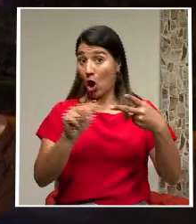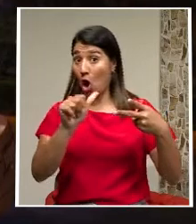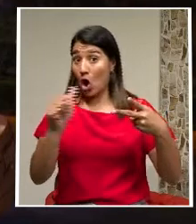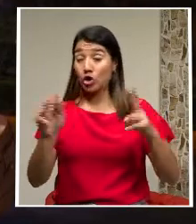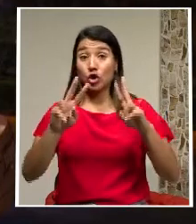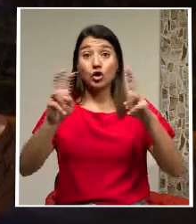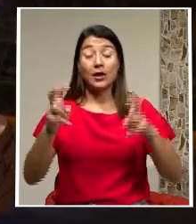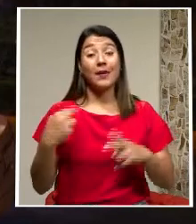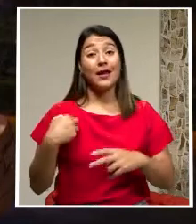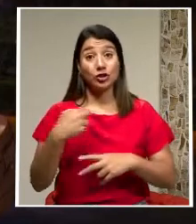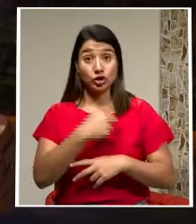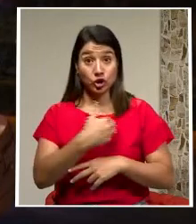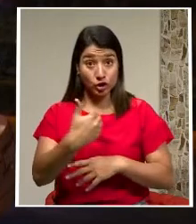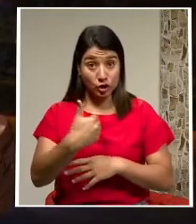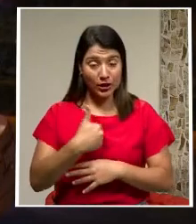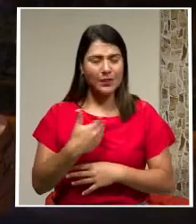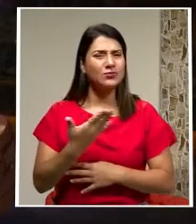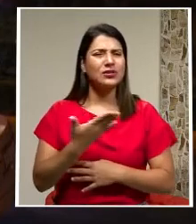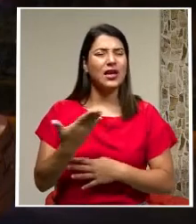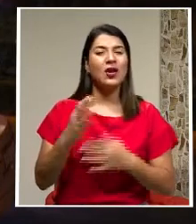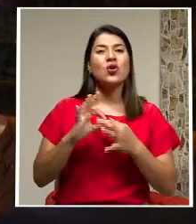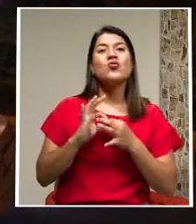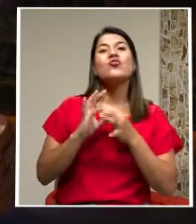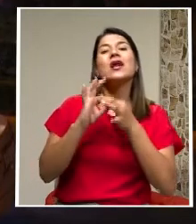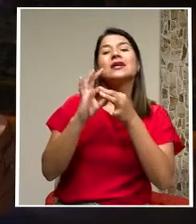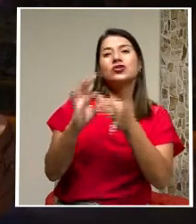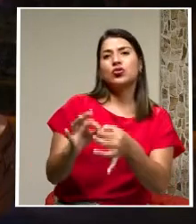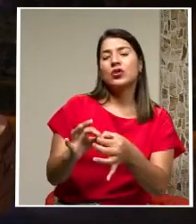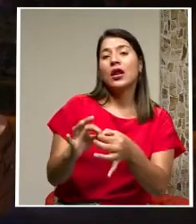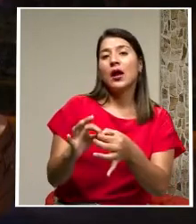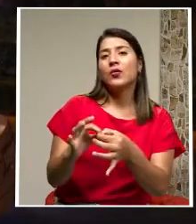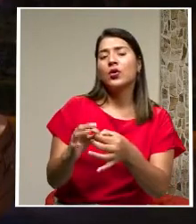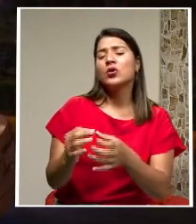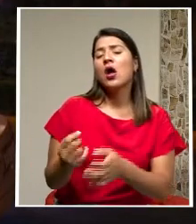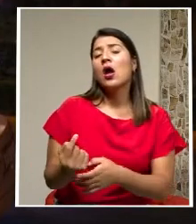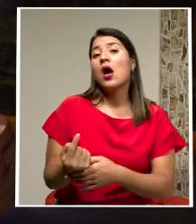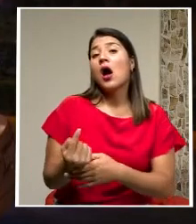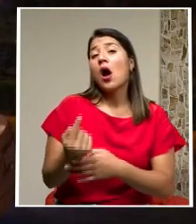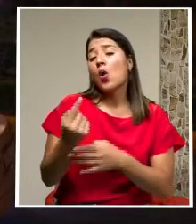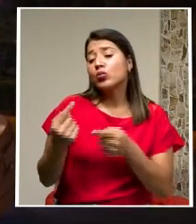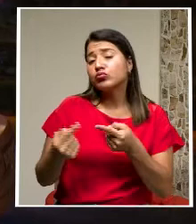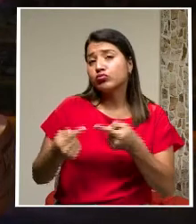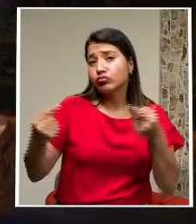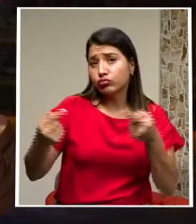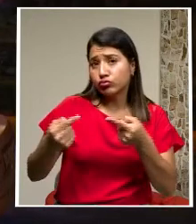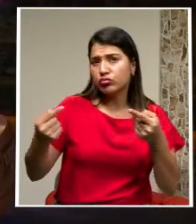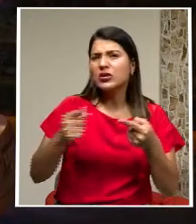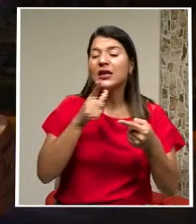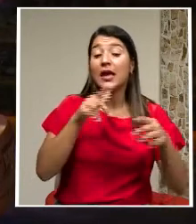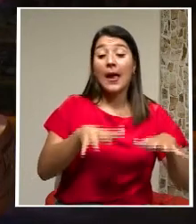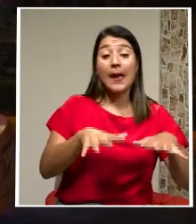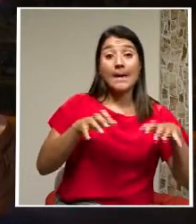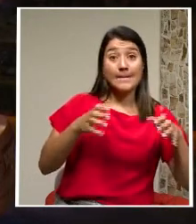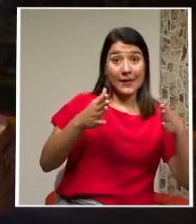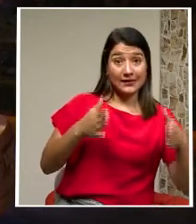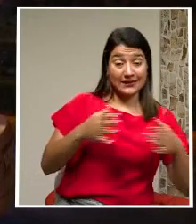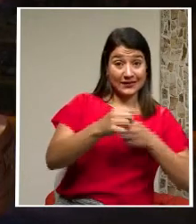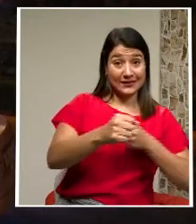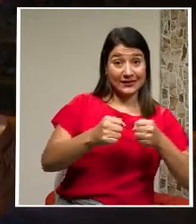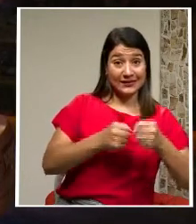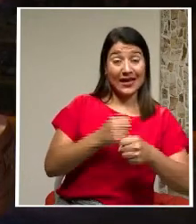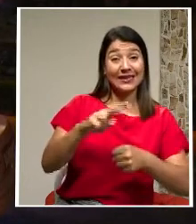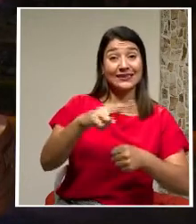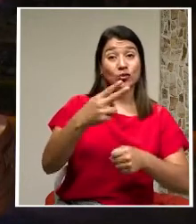que preparamos es sobre una pugna que hay en este momento entre la magistrada de la Sala Segunda, Roxana